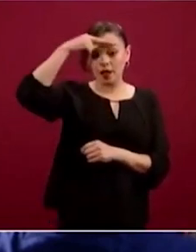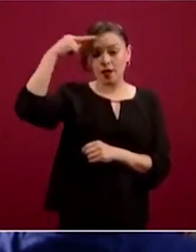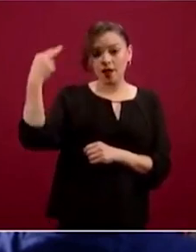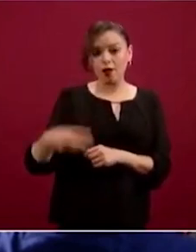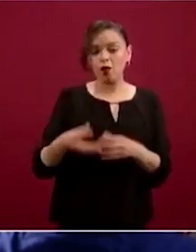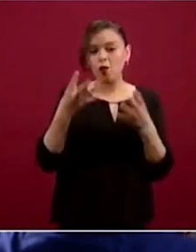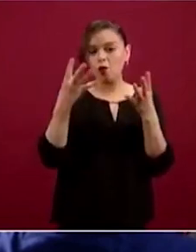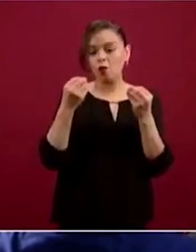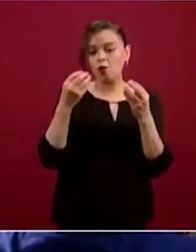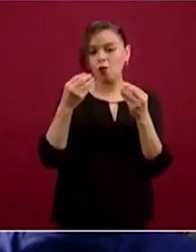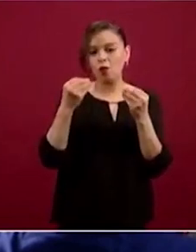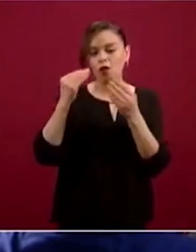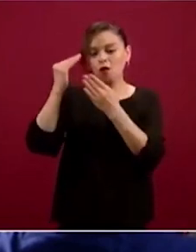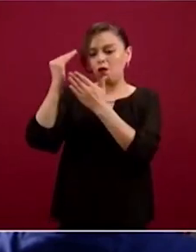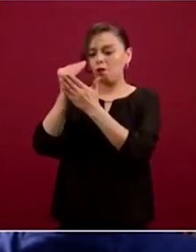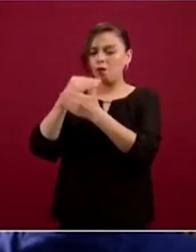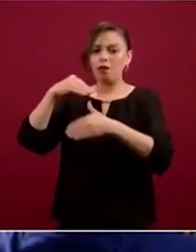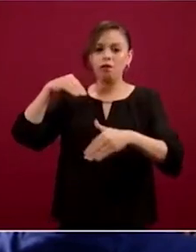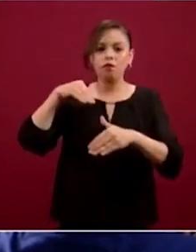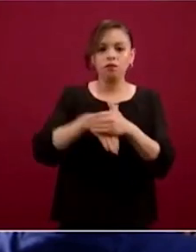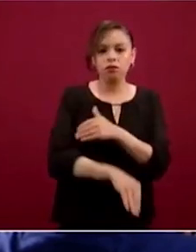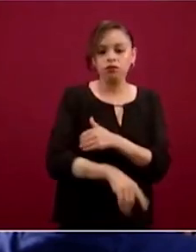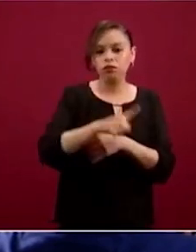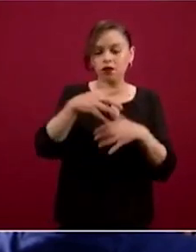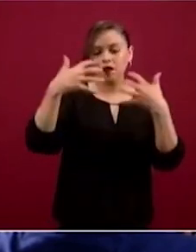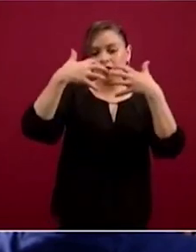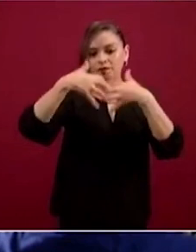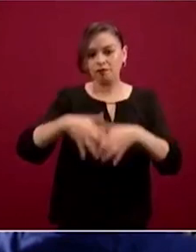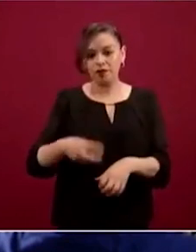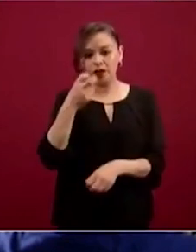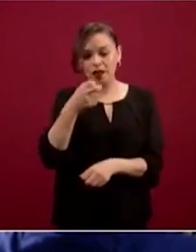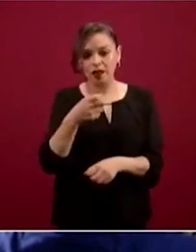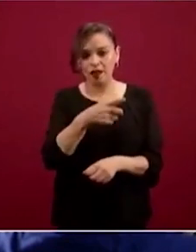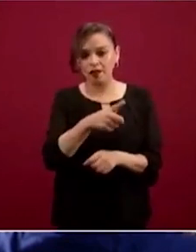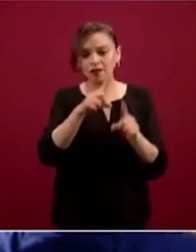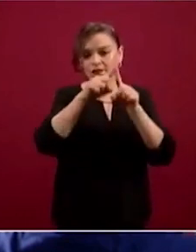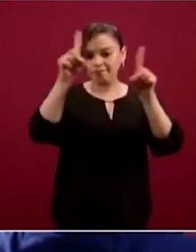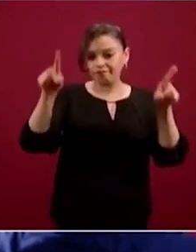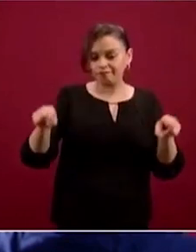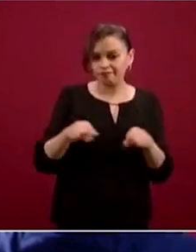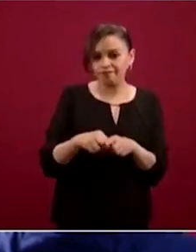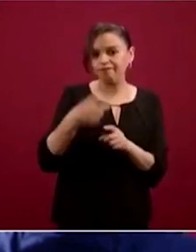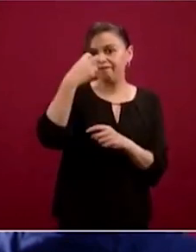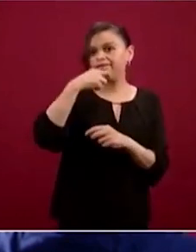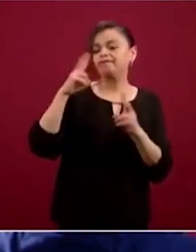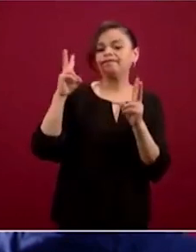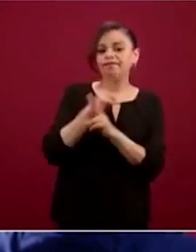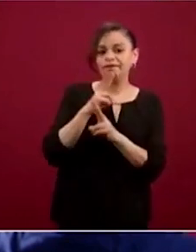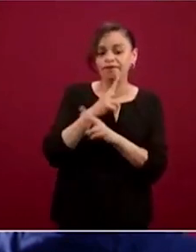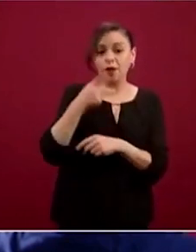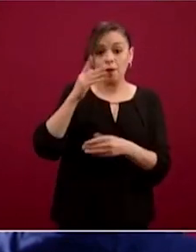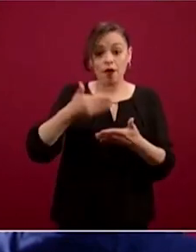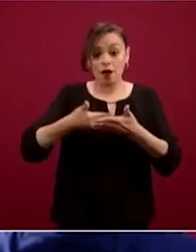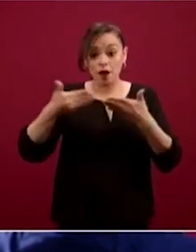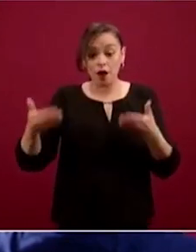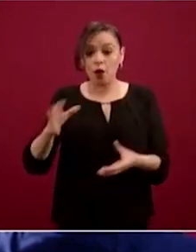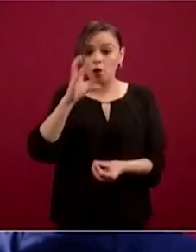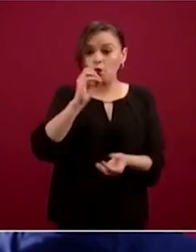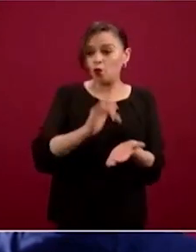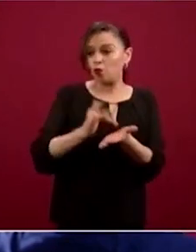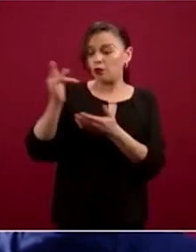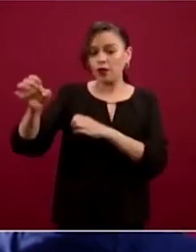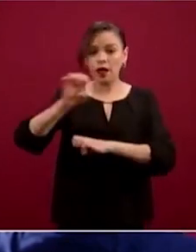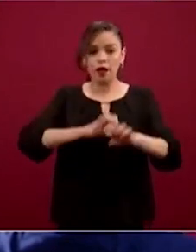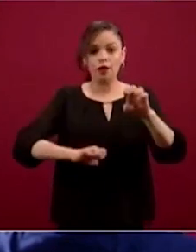de producción de este tipo de equipo y ahorita estamos, gracias a esta disposición generosa de estas